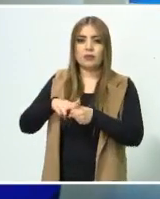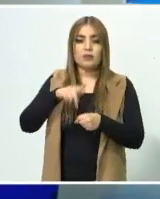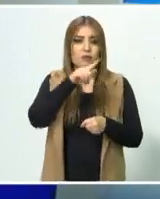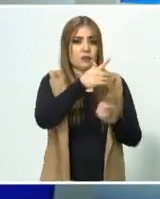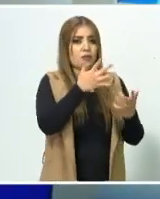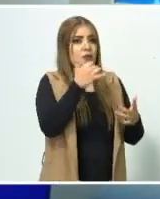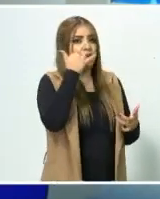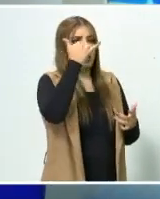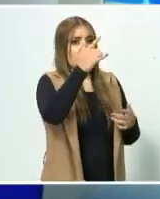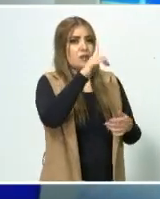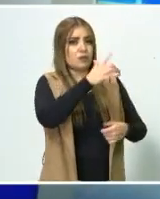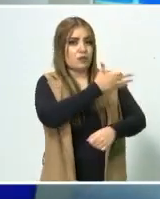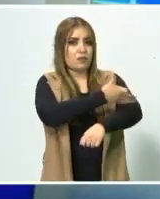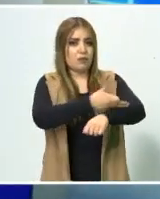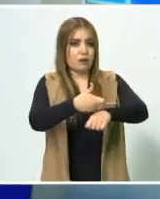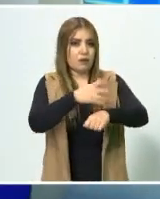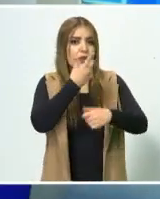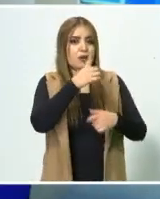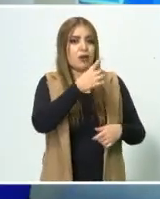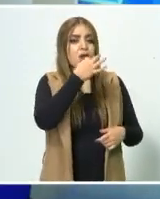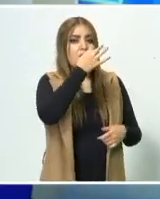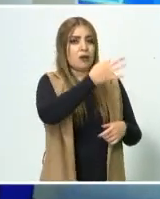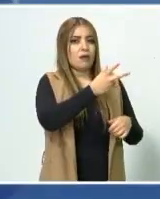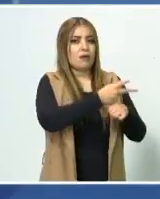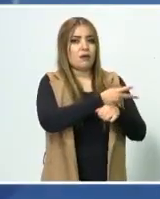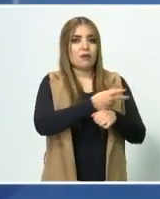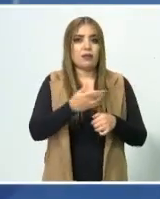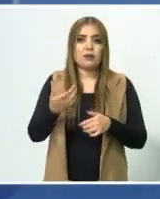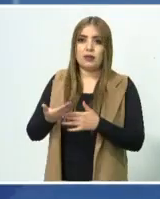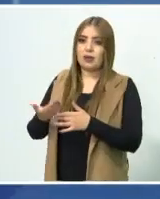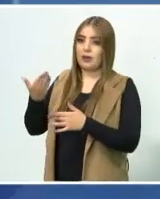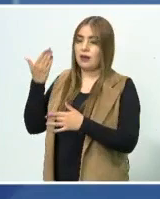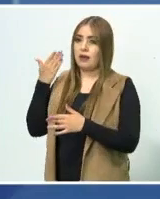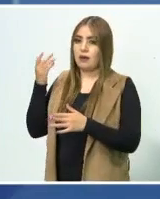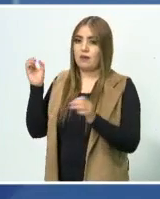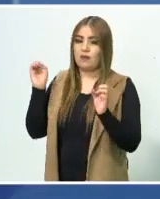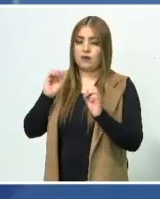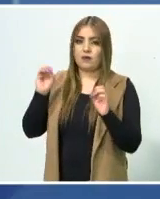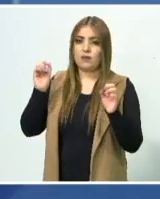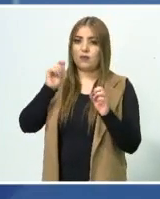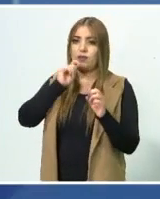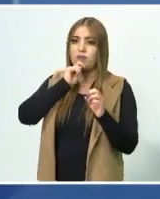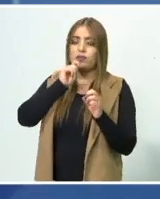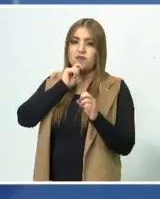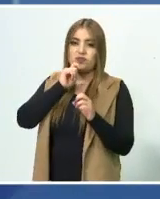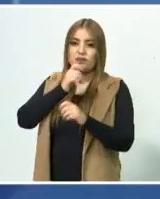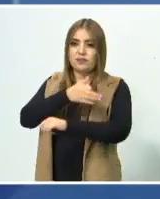familia y les notificaste lo que estaba pasando? En el momento no sabía mi familia nada.